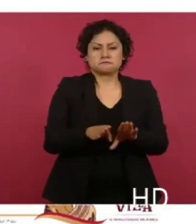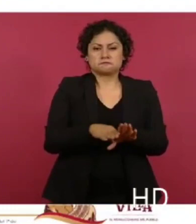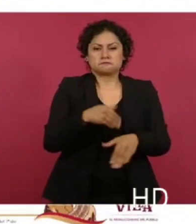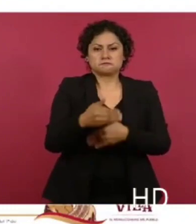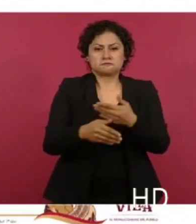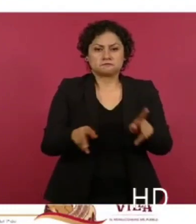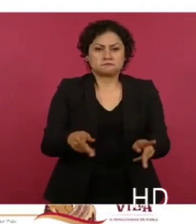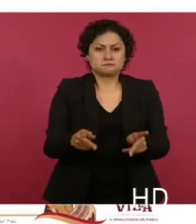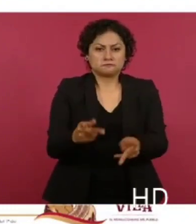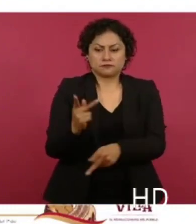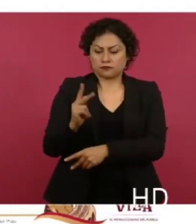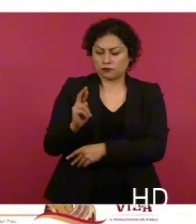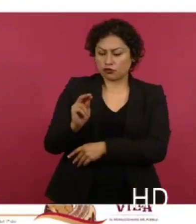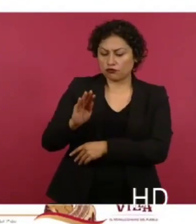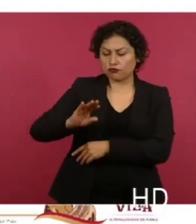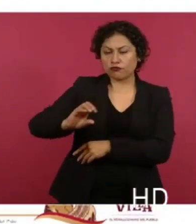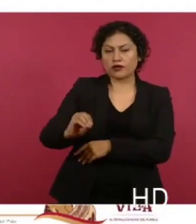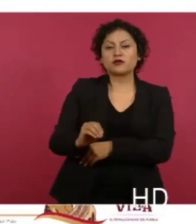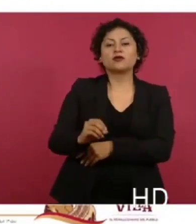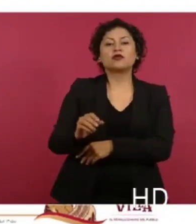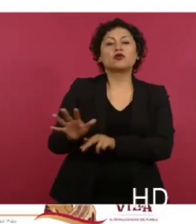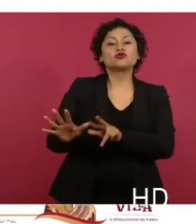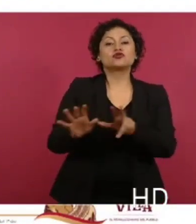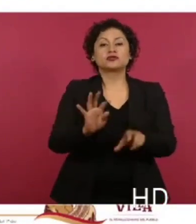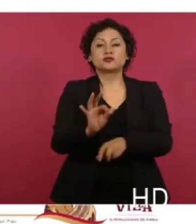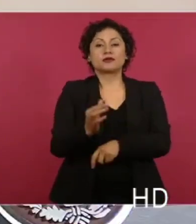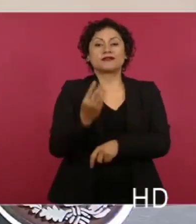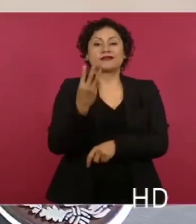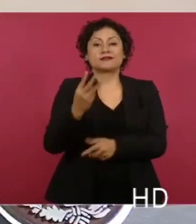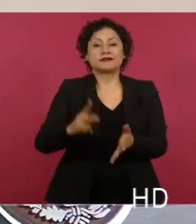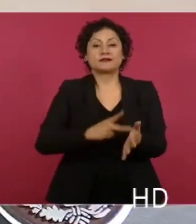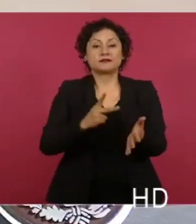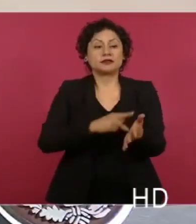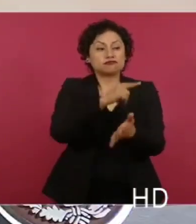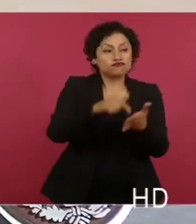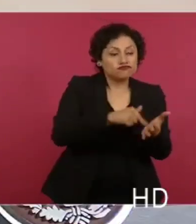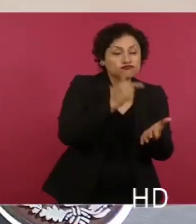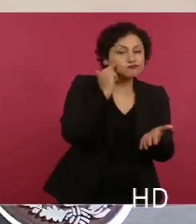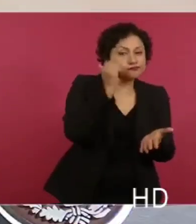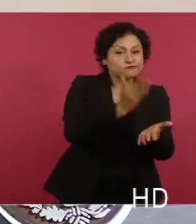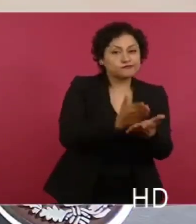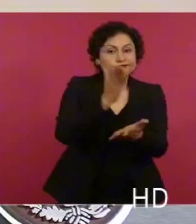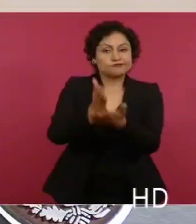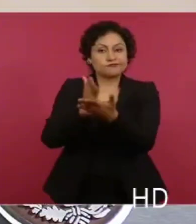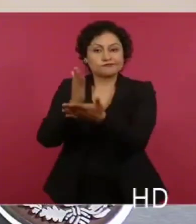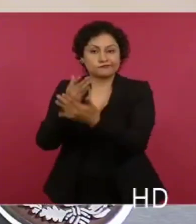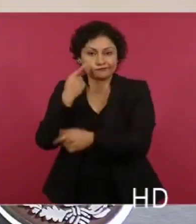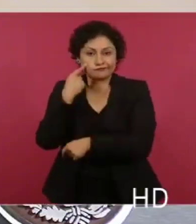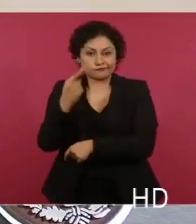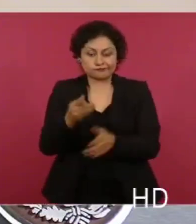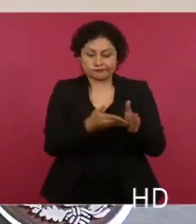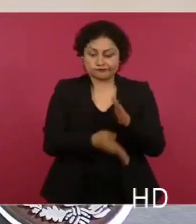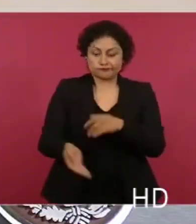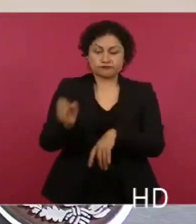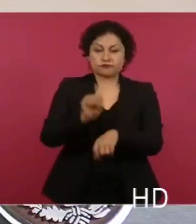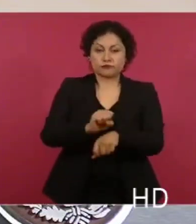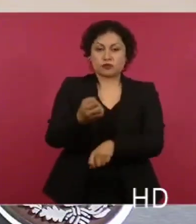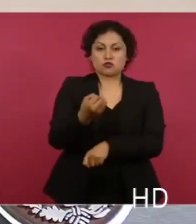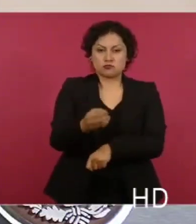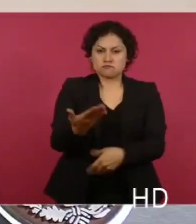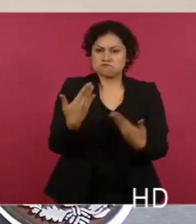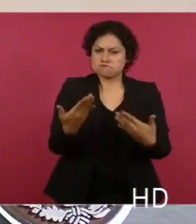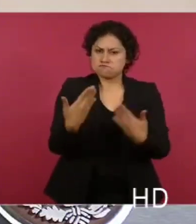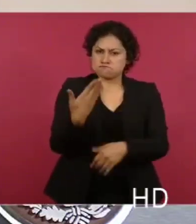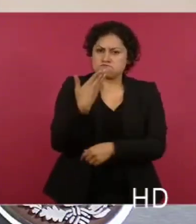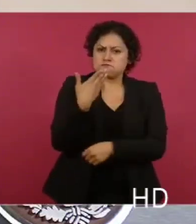la Profeco implementó 843 visitas, donde cabe señalar que esta primera semana de octubre fue una buena semana, pues